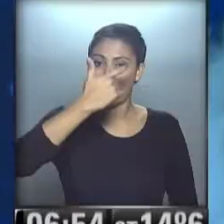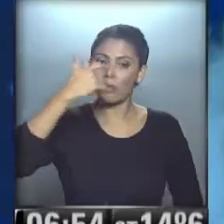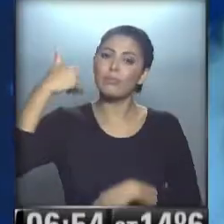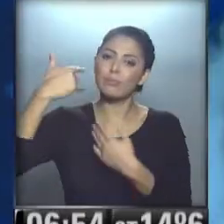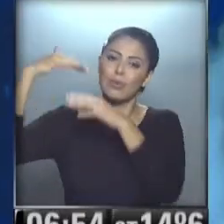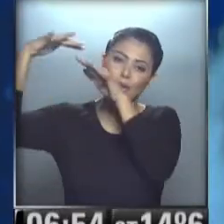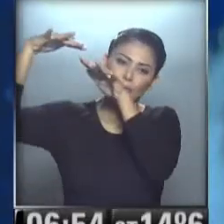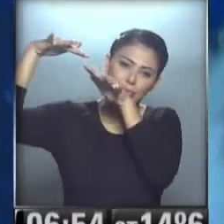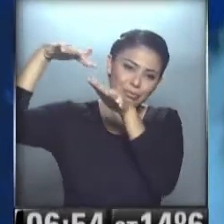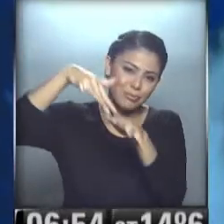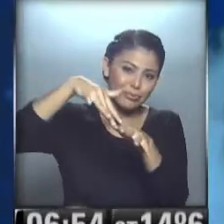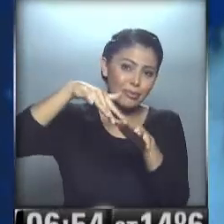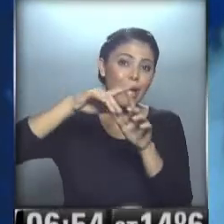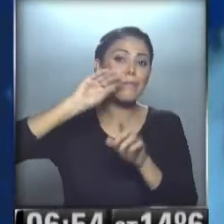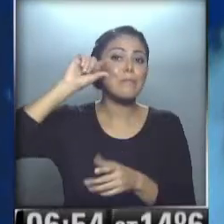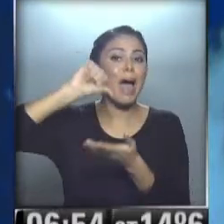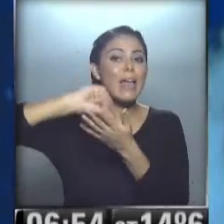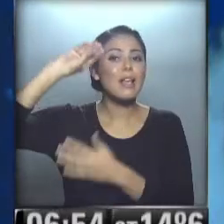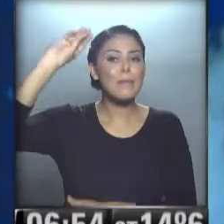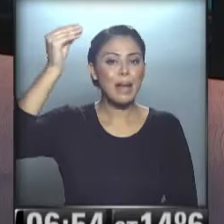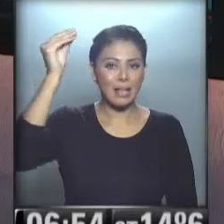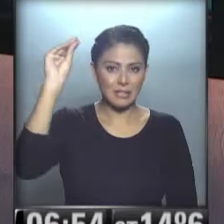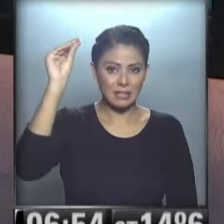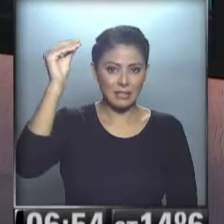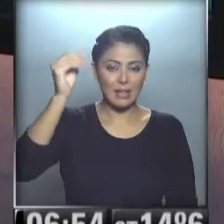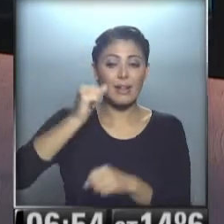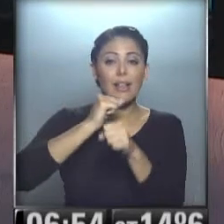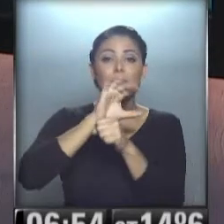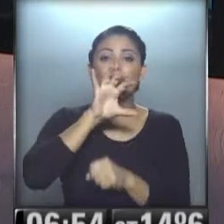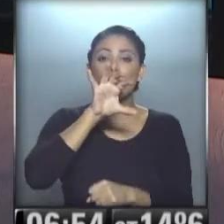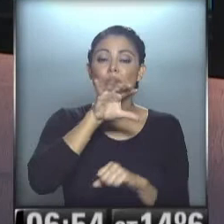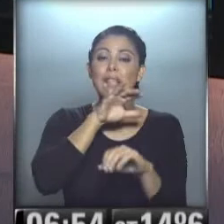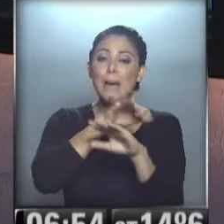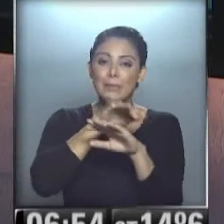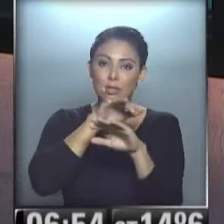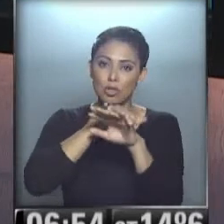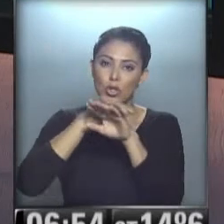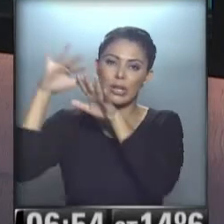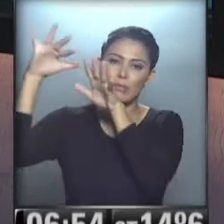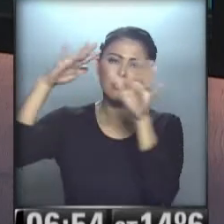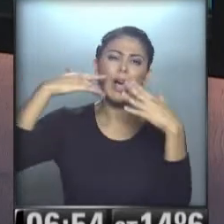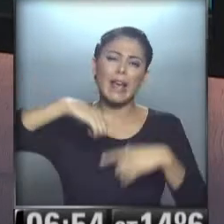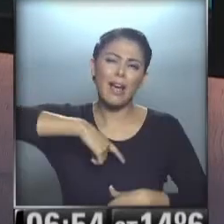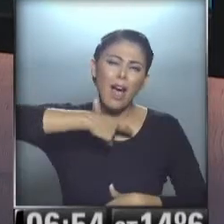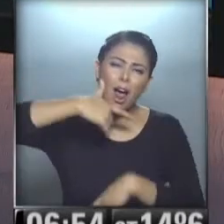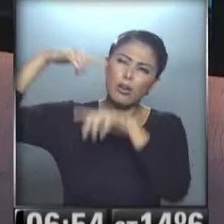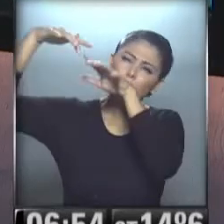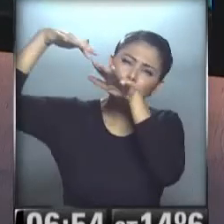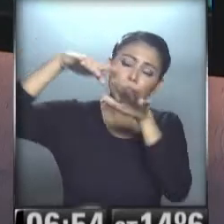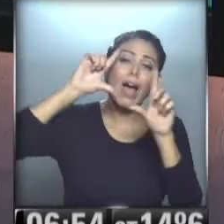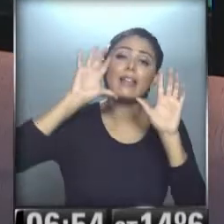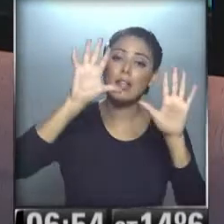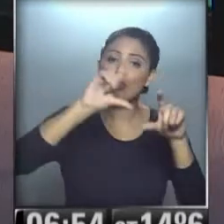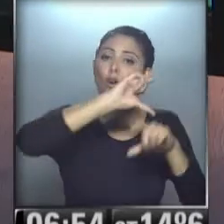cálido justamente desde el Brasil... ...al norte de la provincia de Misiones... ...atento también ahí el este de